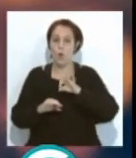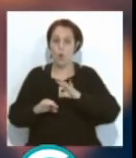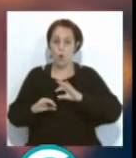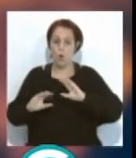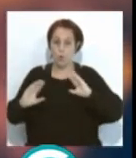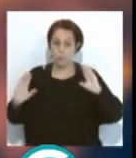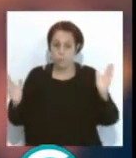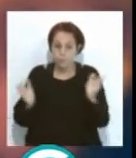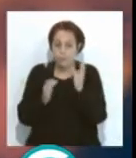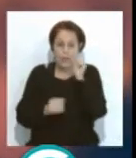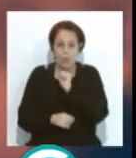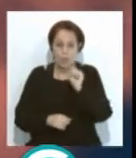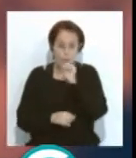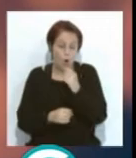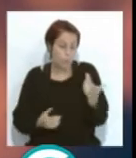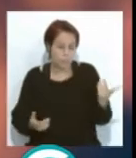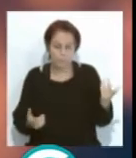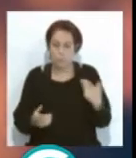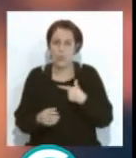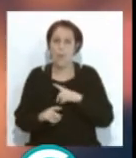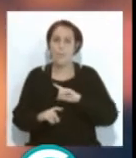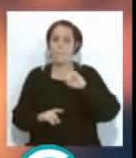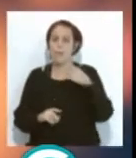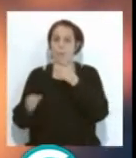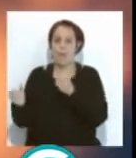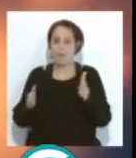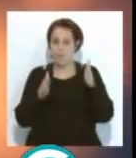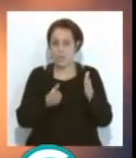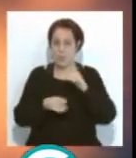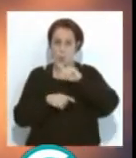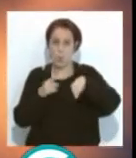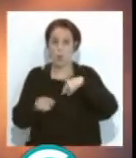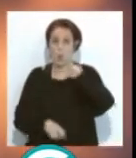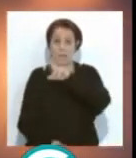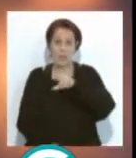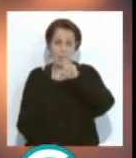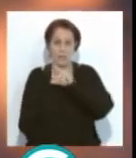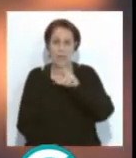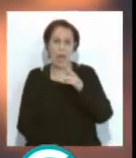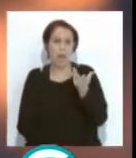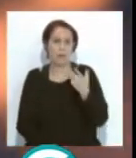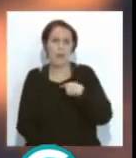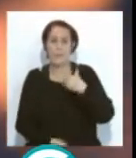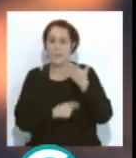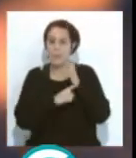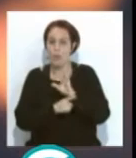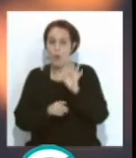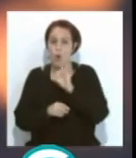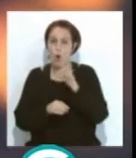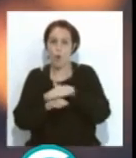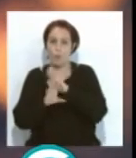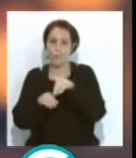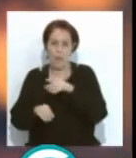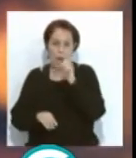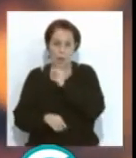los repertorios, quizás, sé. En una primera fase. Claro que no se repita después, por ocurrir presentación y que se